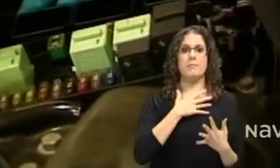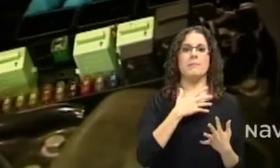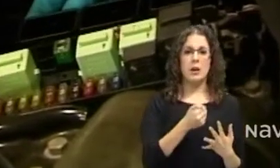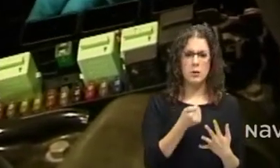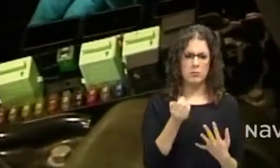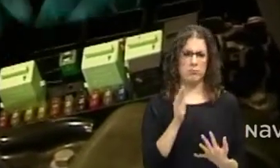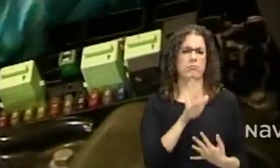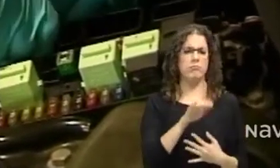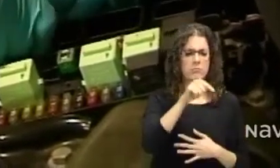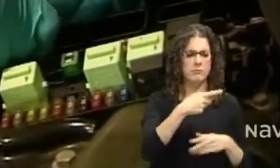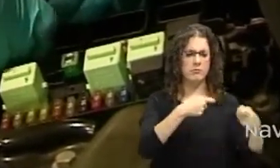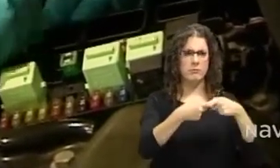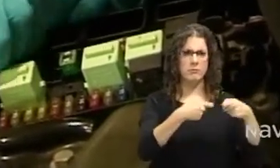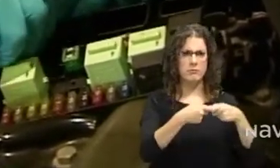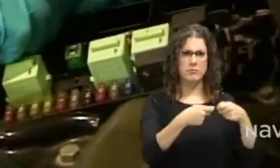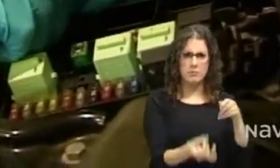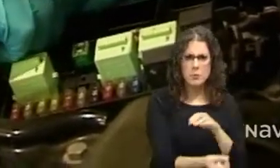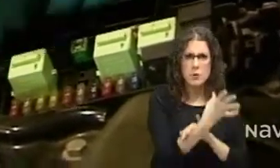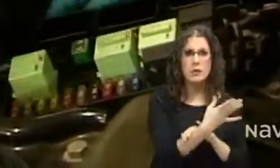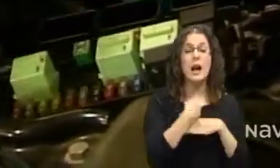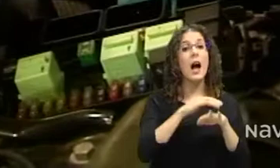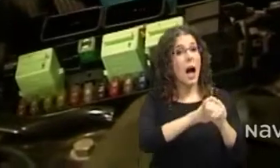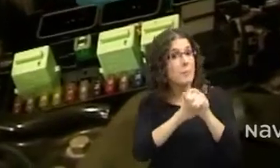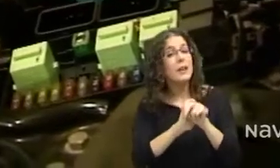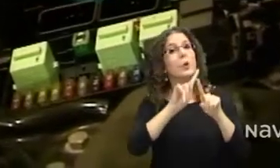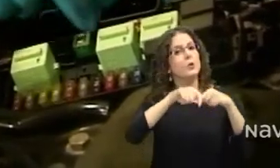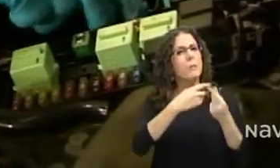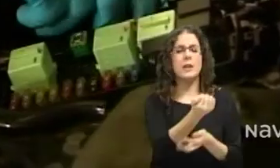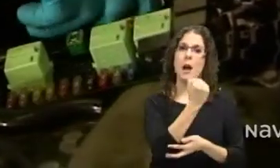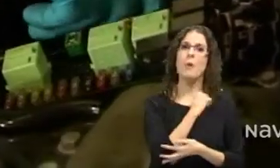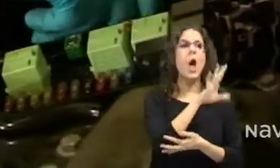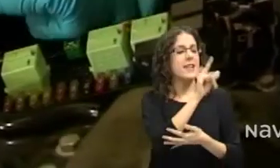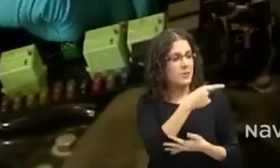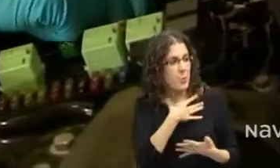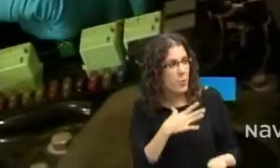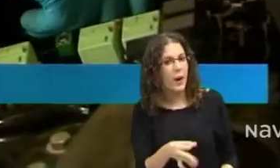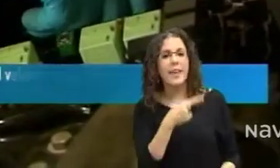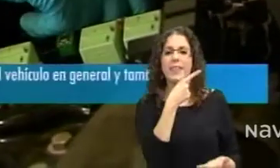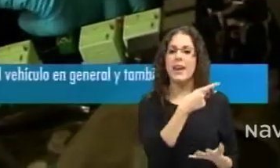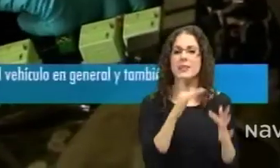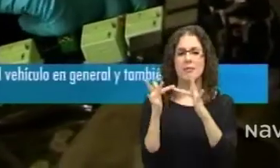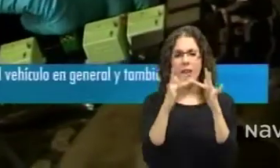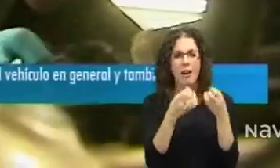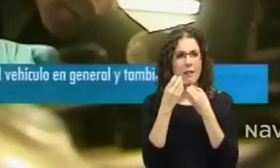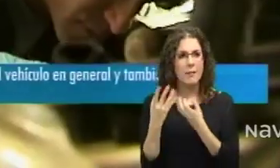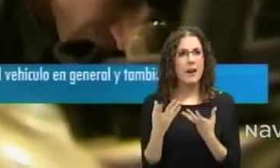muchos clientes, mi familia, que sí, que puedes, que sí, Miquel, que tienen don de gente, pero me ha costado mucho.